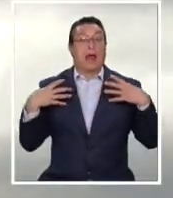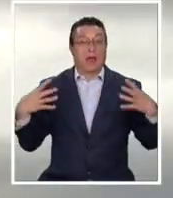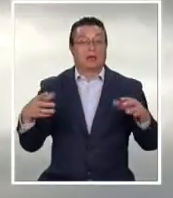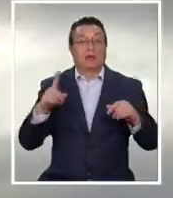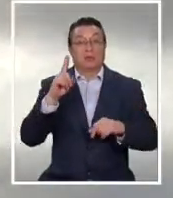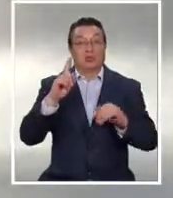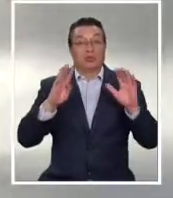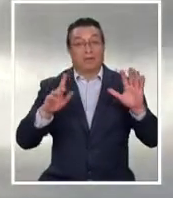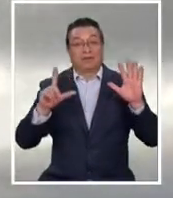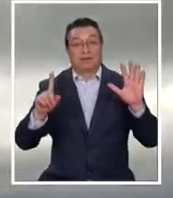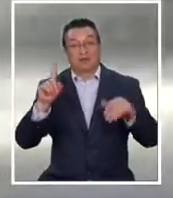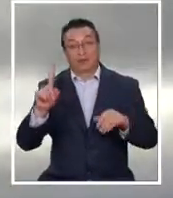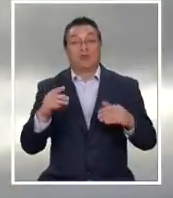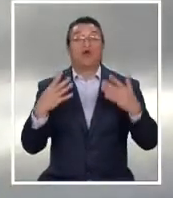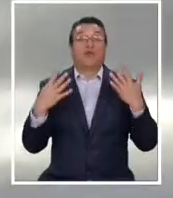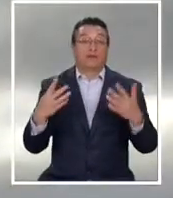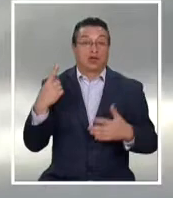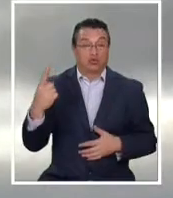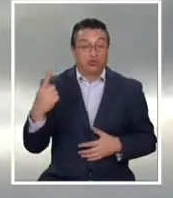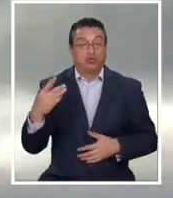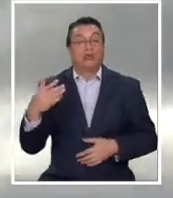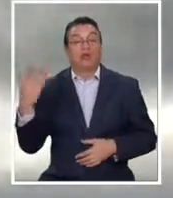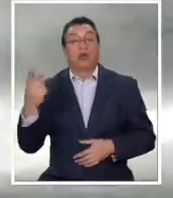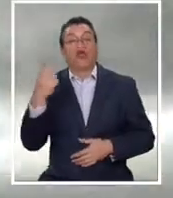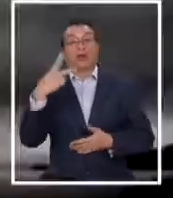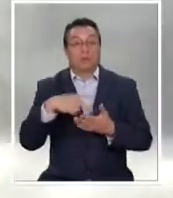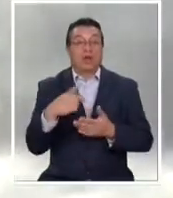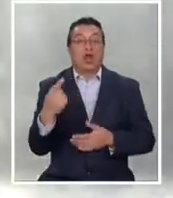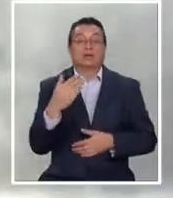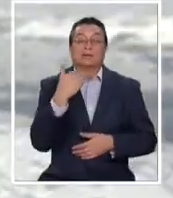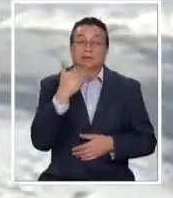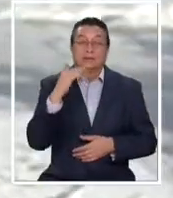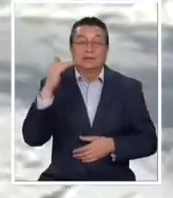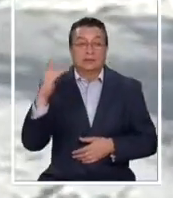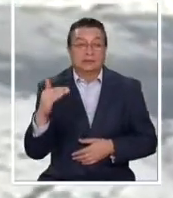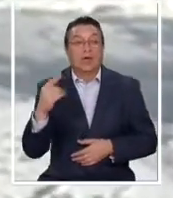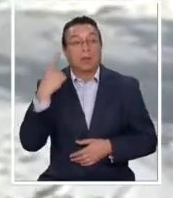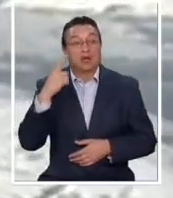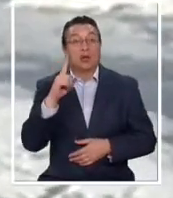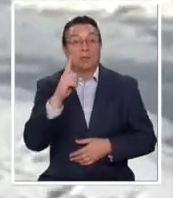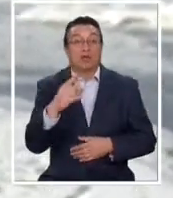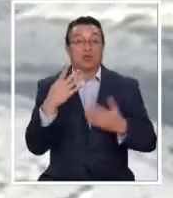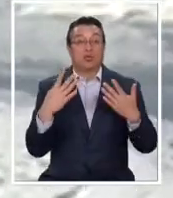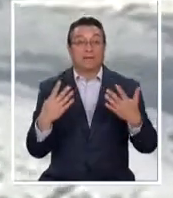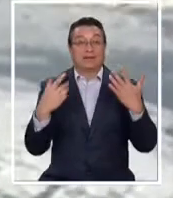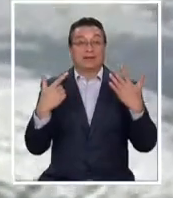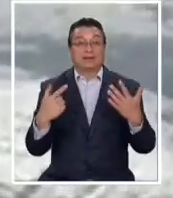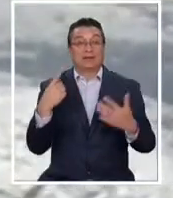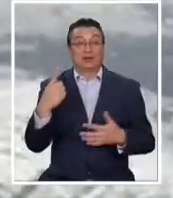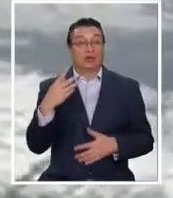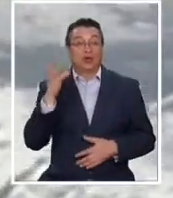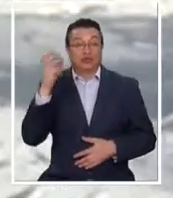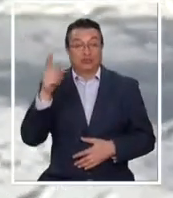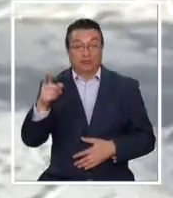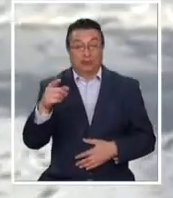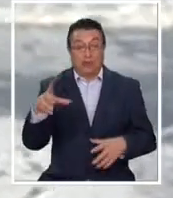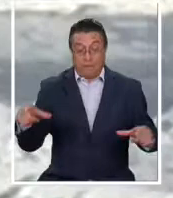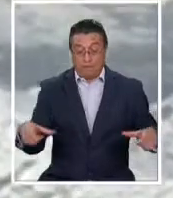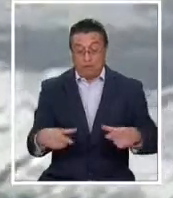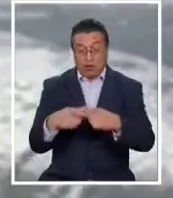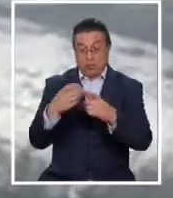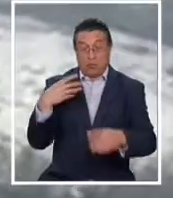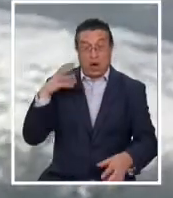71, el 91, la última fue más o el 2011, mucho menor, pero lo particular es que en 1971 tampoco se sabía que el Hudson era un